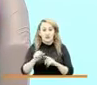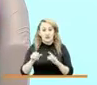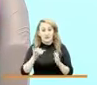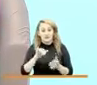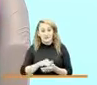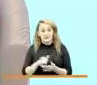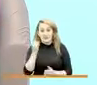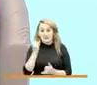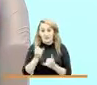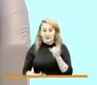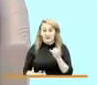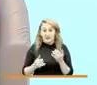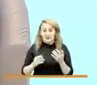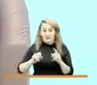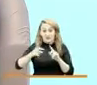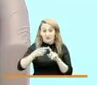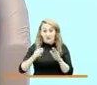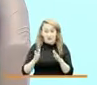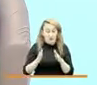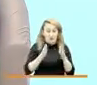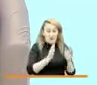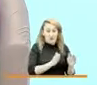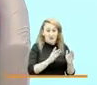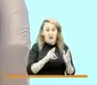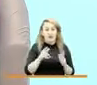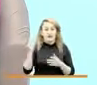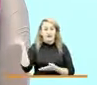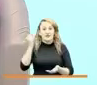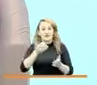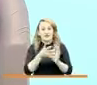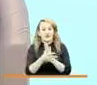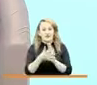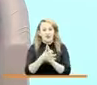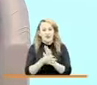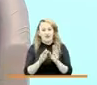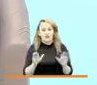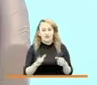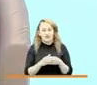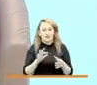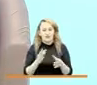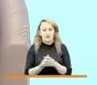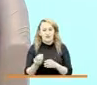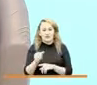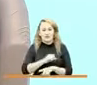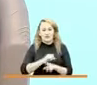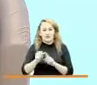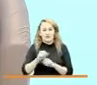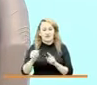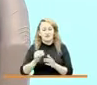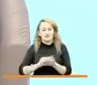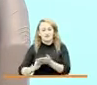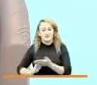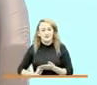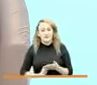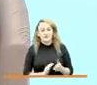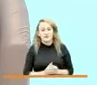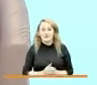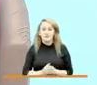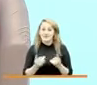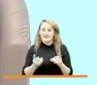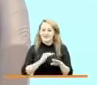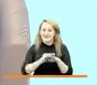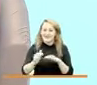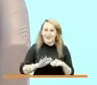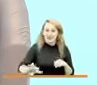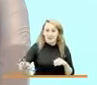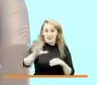terminamos el primer bloque de nuestra rendición de cuentas del sector de la inclusión social y la reconciliación. Los invitamos a todos